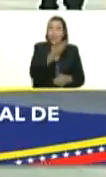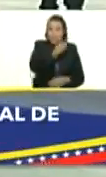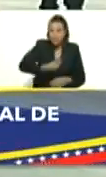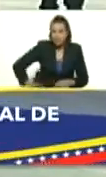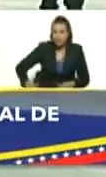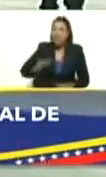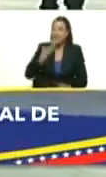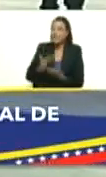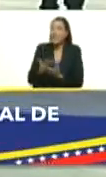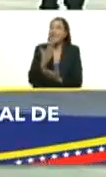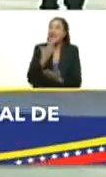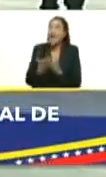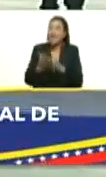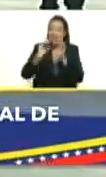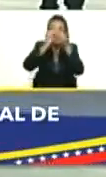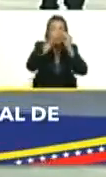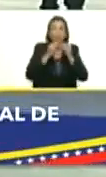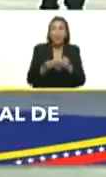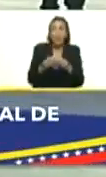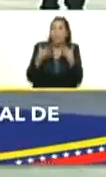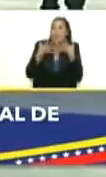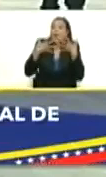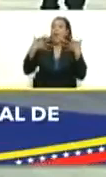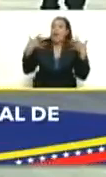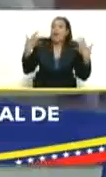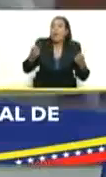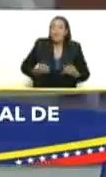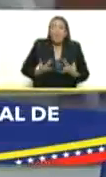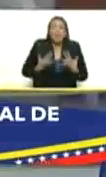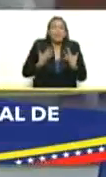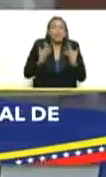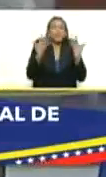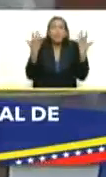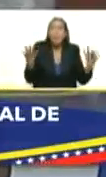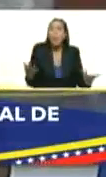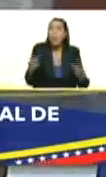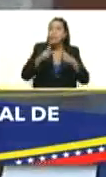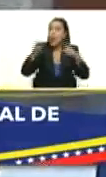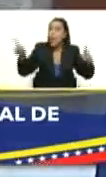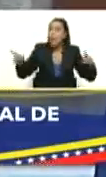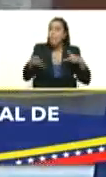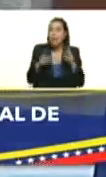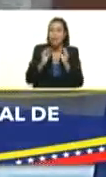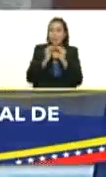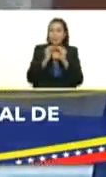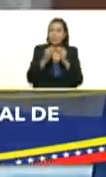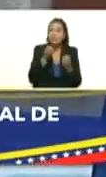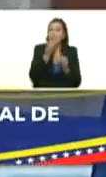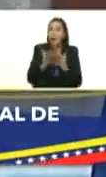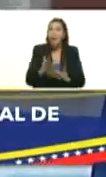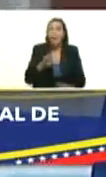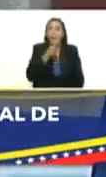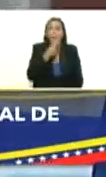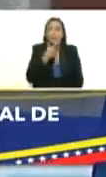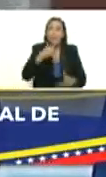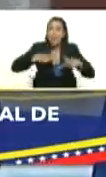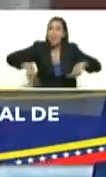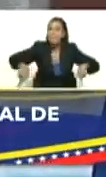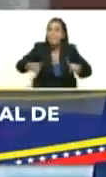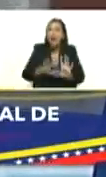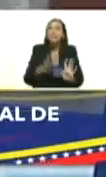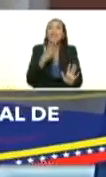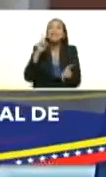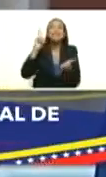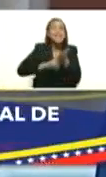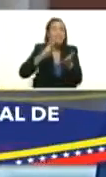instalaciones recuperadas una inmensa emoción cuando vi que la piscina estaba totalmente recuperada súper bonita y la